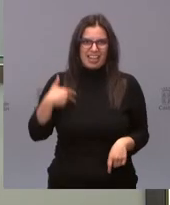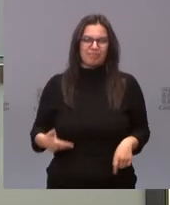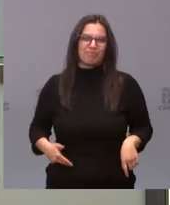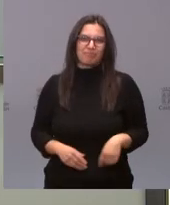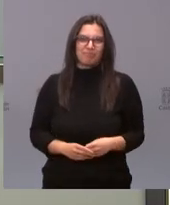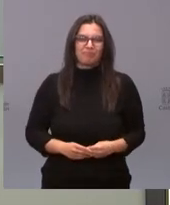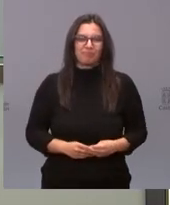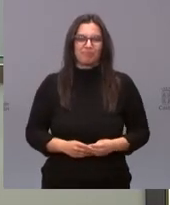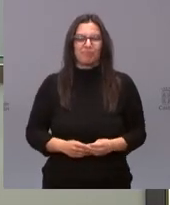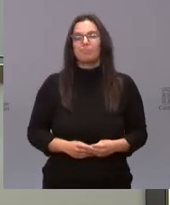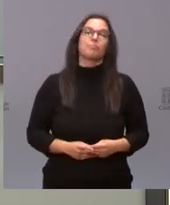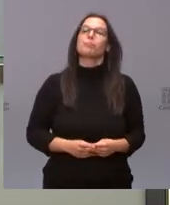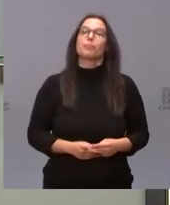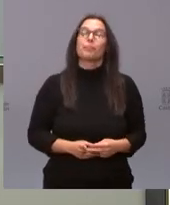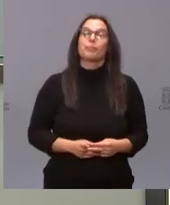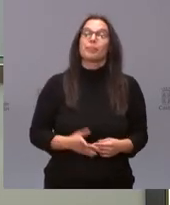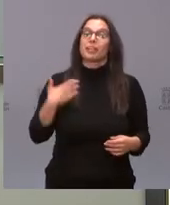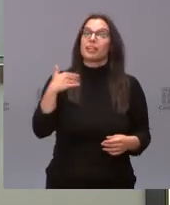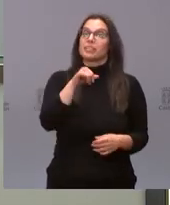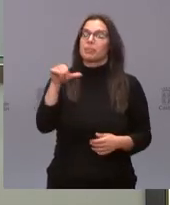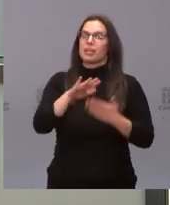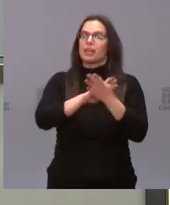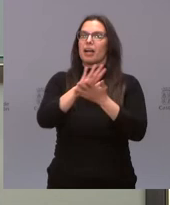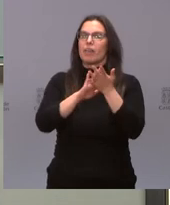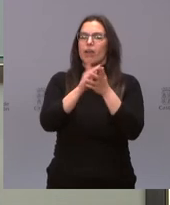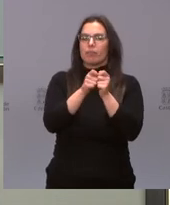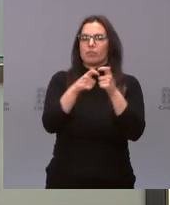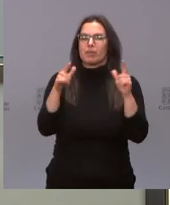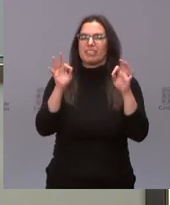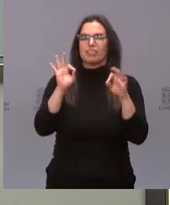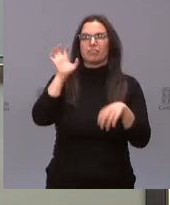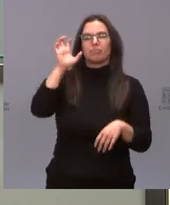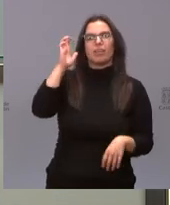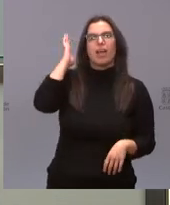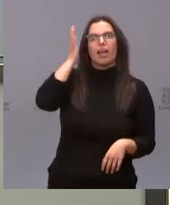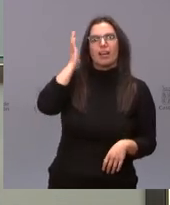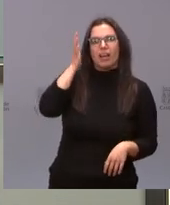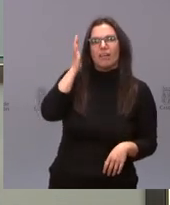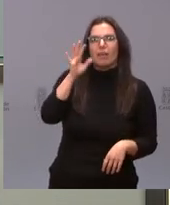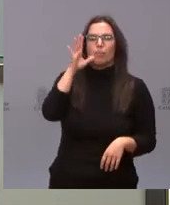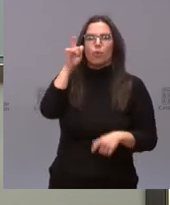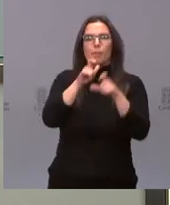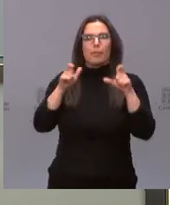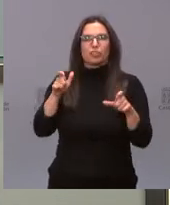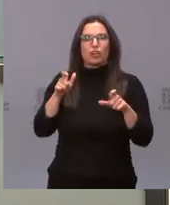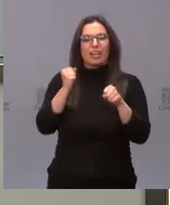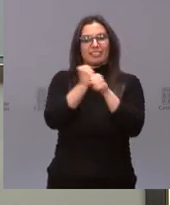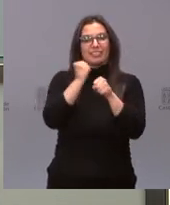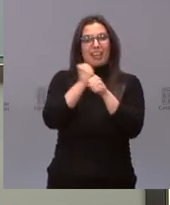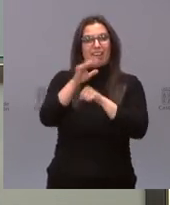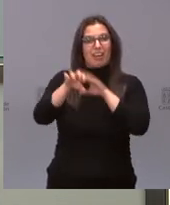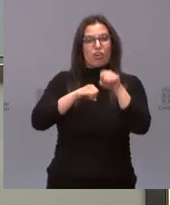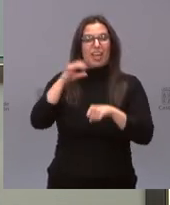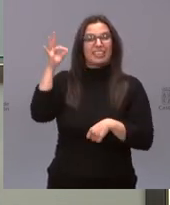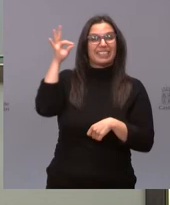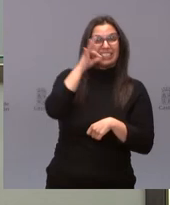Se hablaba esta semana del aumento de casos, por ejemplo, en Navarra con la llegada de temporeros por la recogida del espárrago.